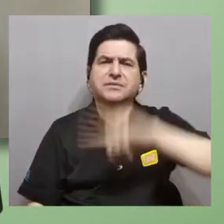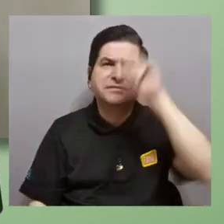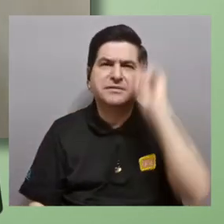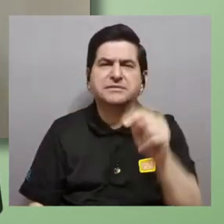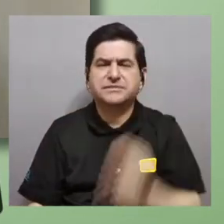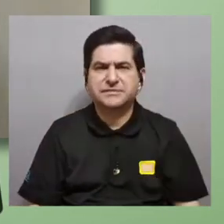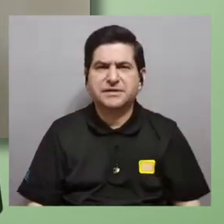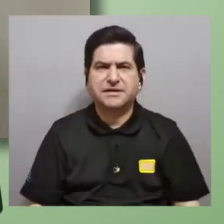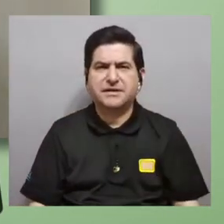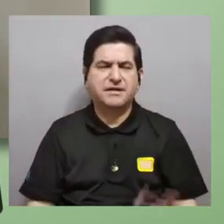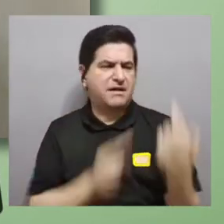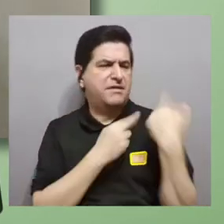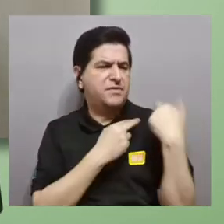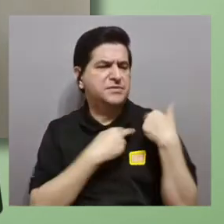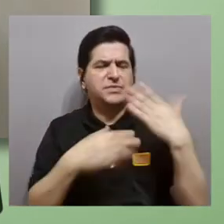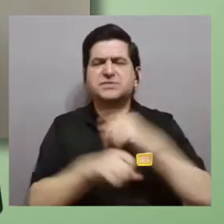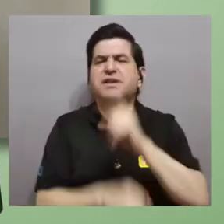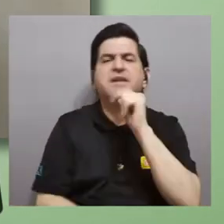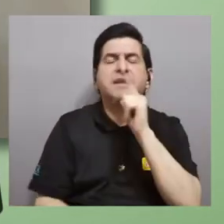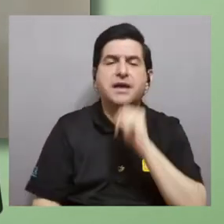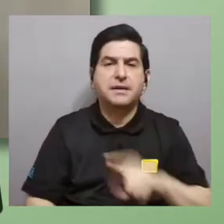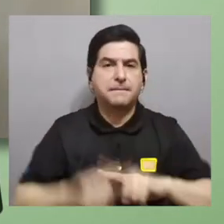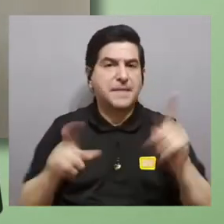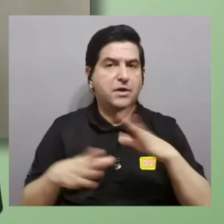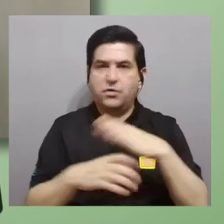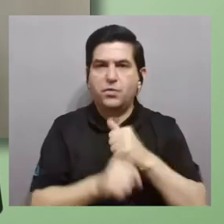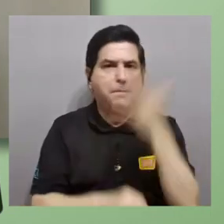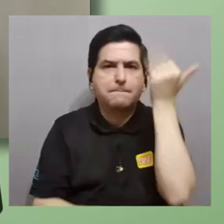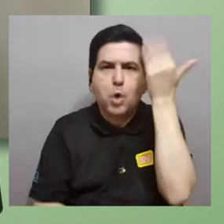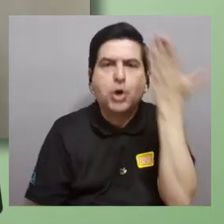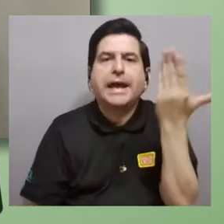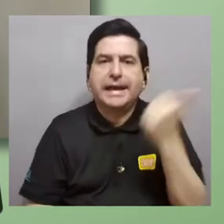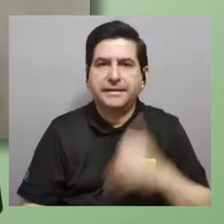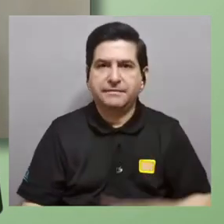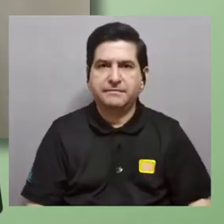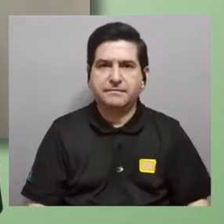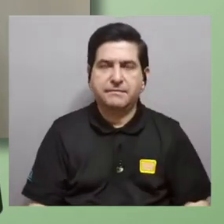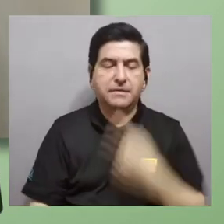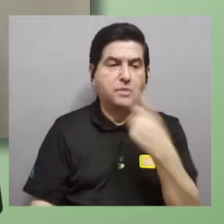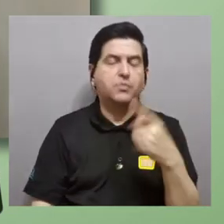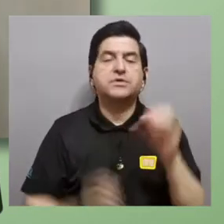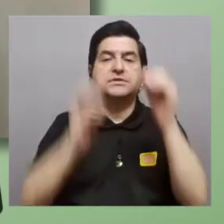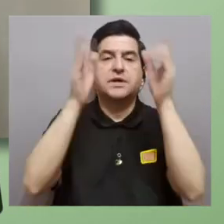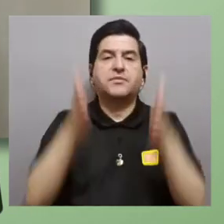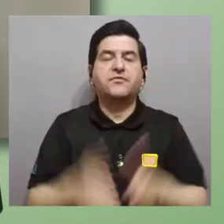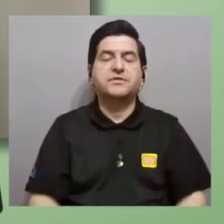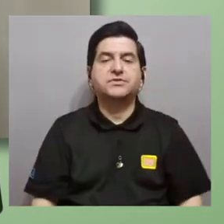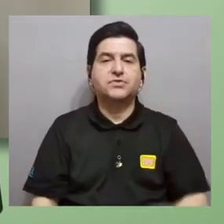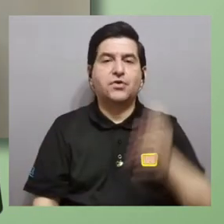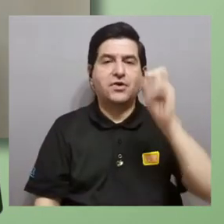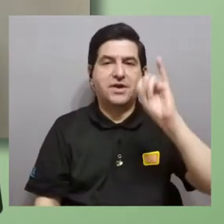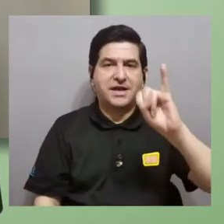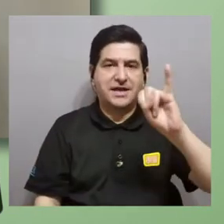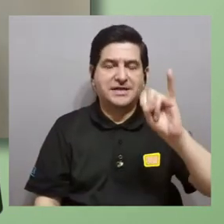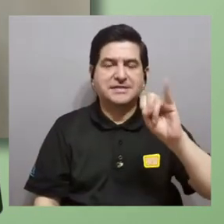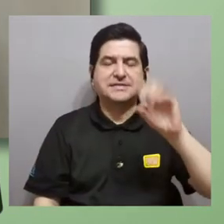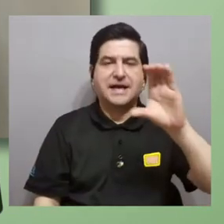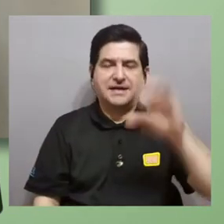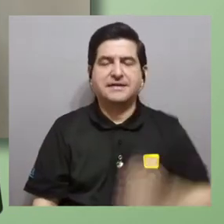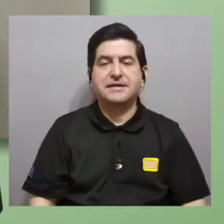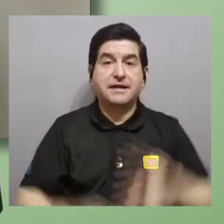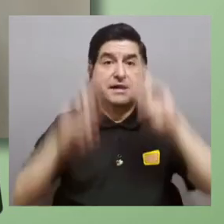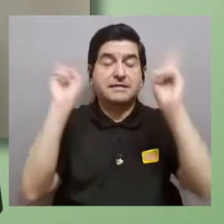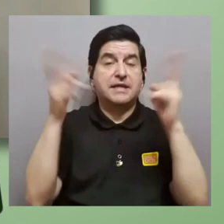preguntarnos es a quién le corresponde hacerlo y por qué no lo está haciendo como decía el profesor Isaac hay un tema